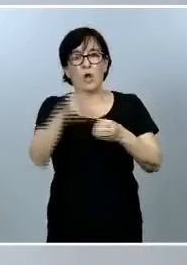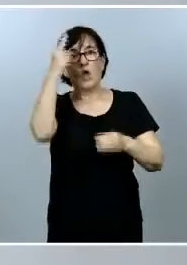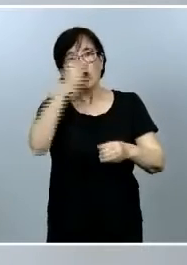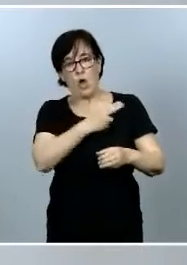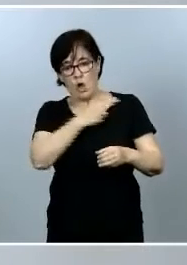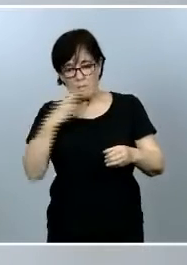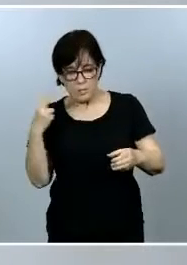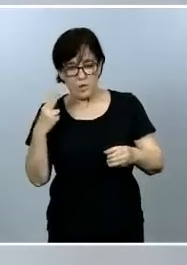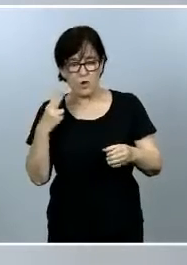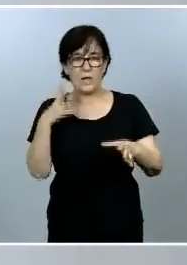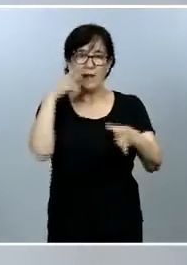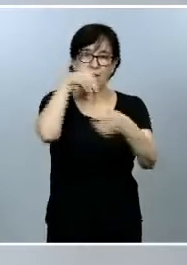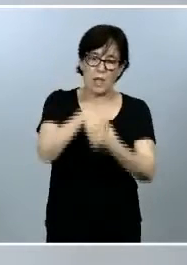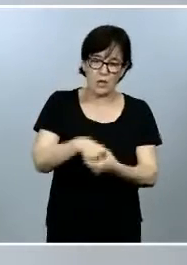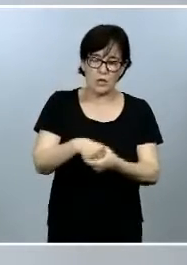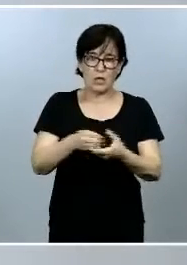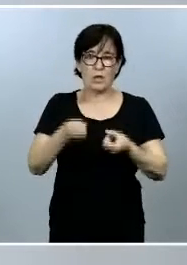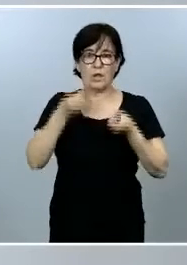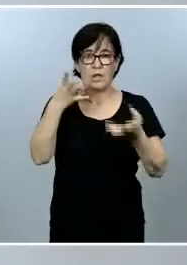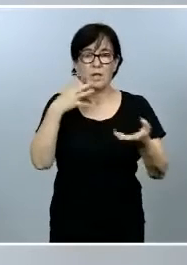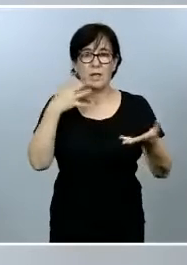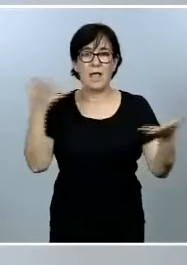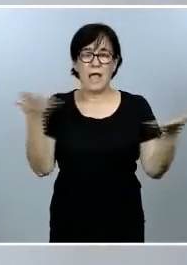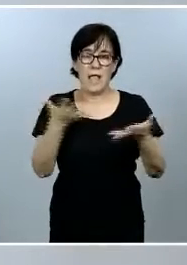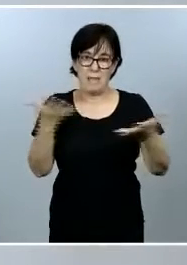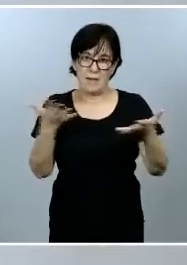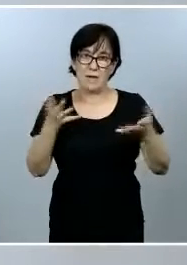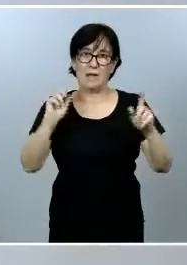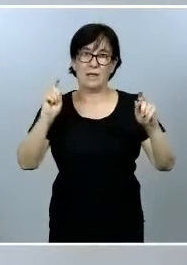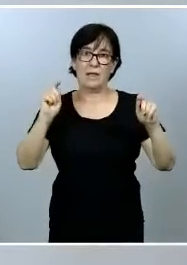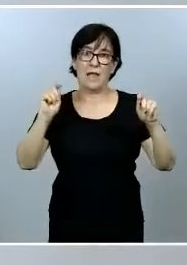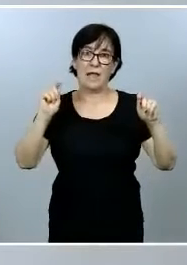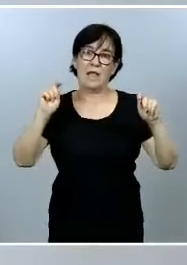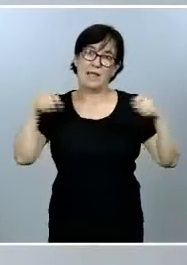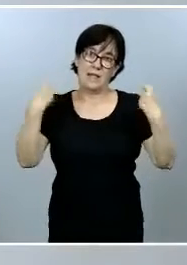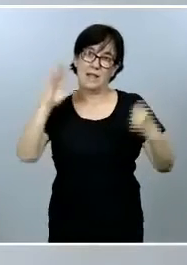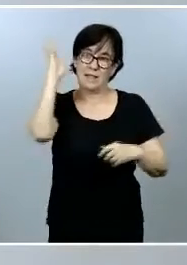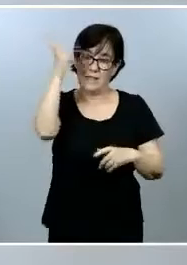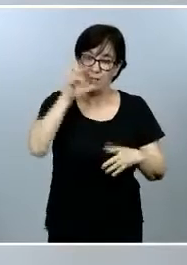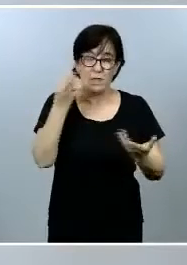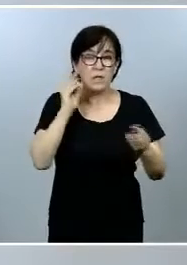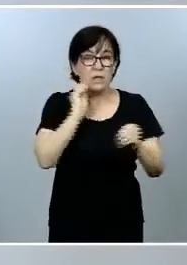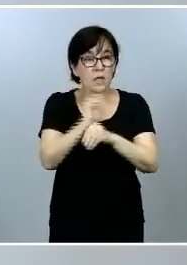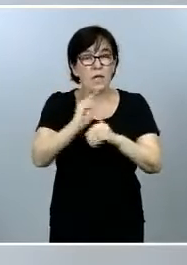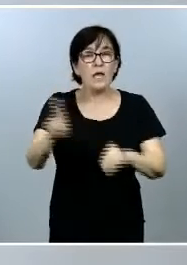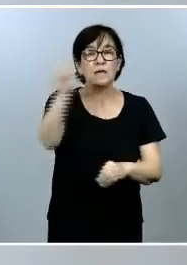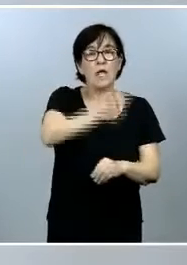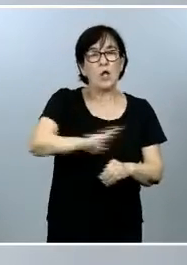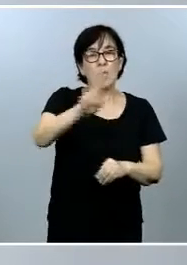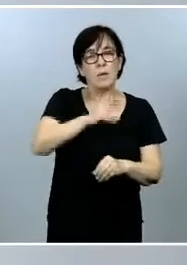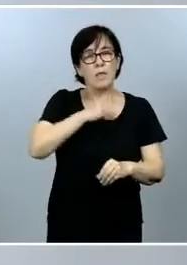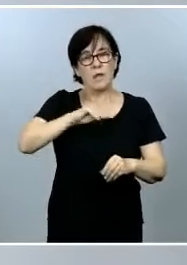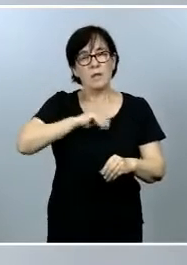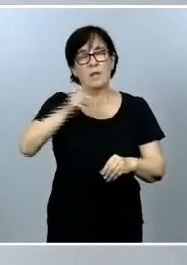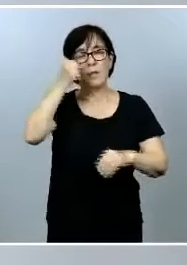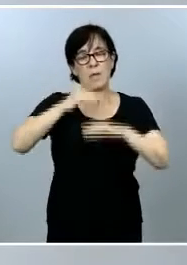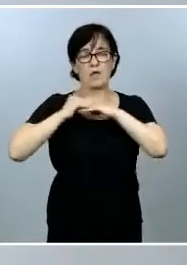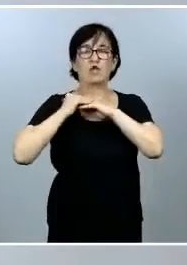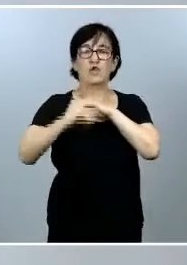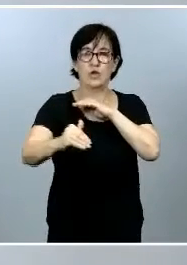incluidos en la declaración de emergencia climática y procurando que la recuperación de España sea sostenible,